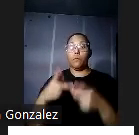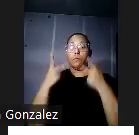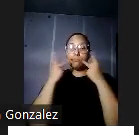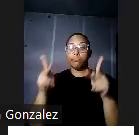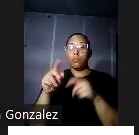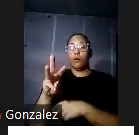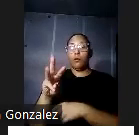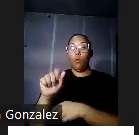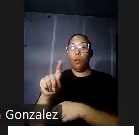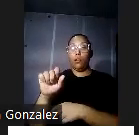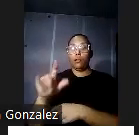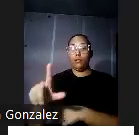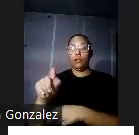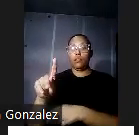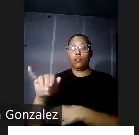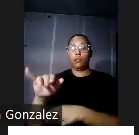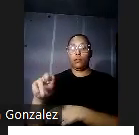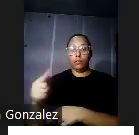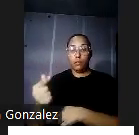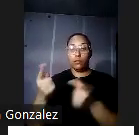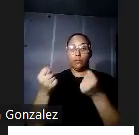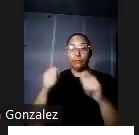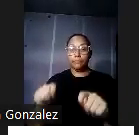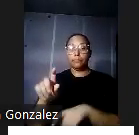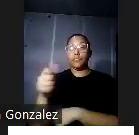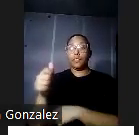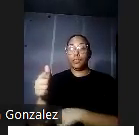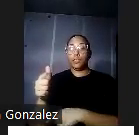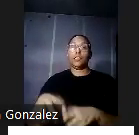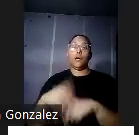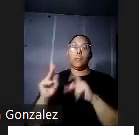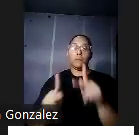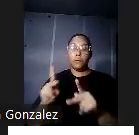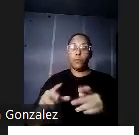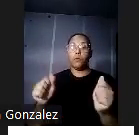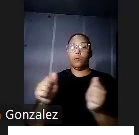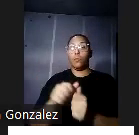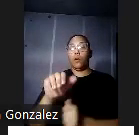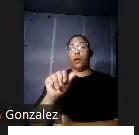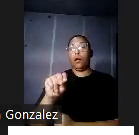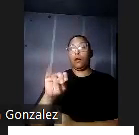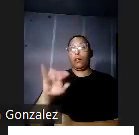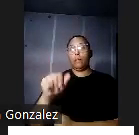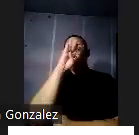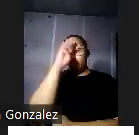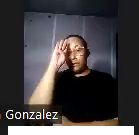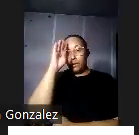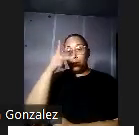y juntos trataron al menos 10 casos de anemia por anquilostoma en el hospital tricoche en Ponce